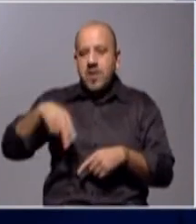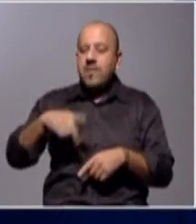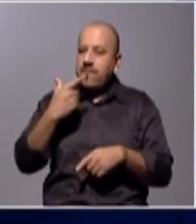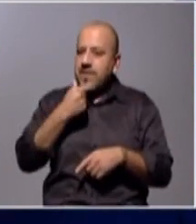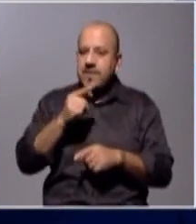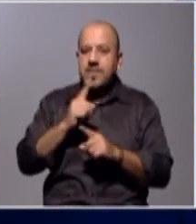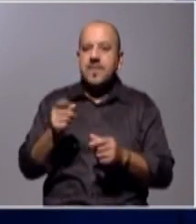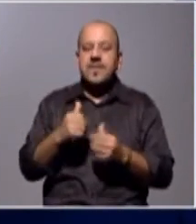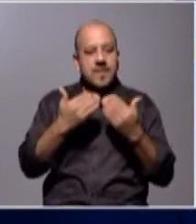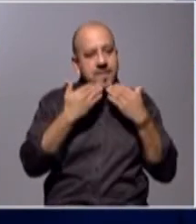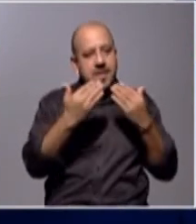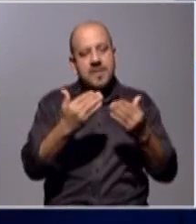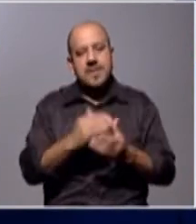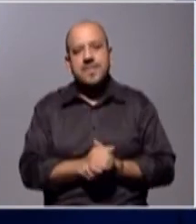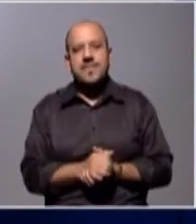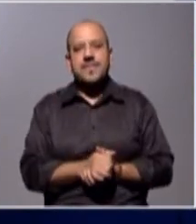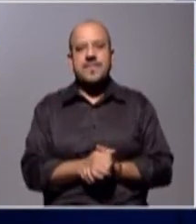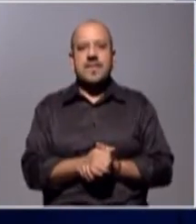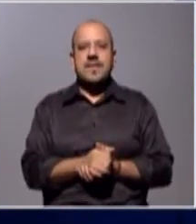fácil. Muchas gracias, Ramón.